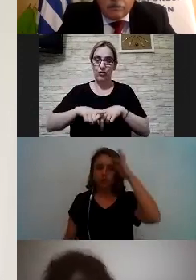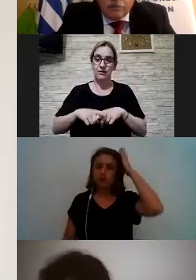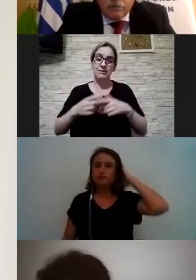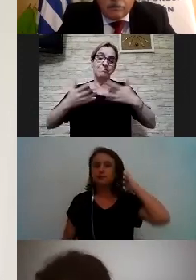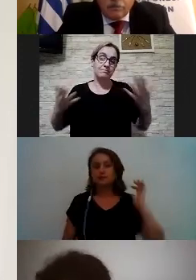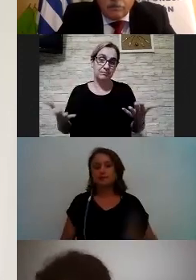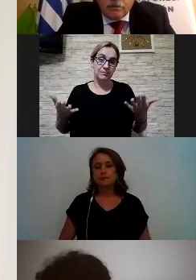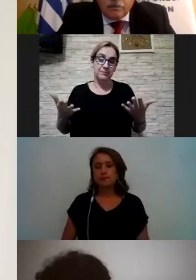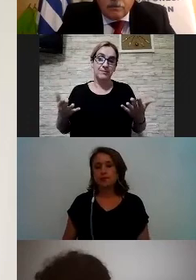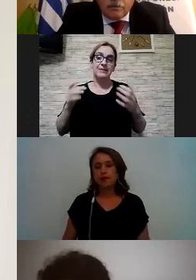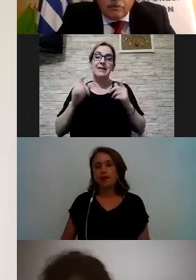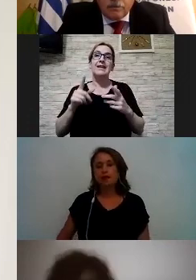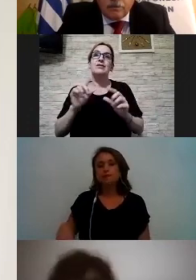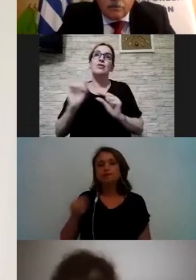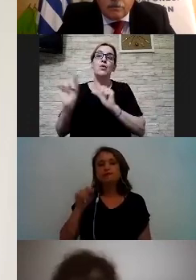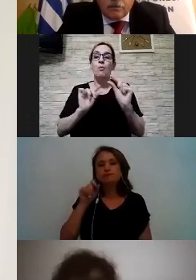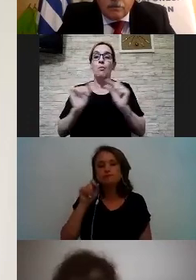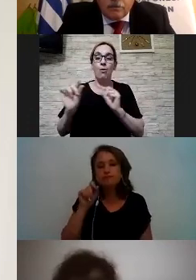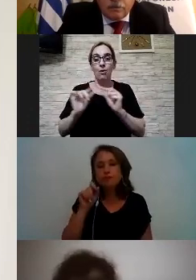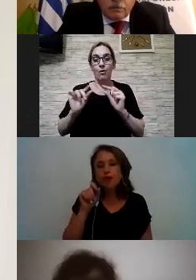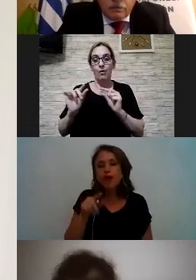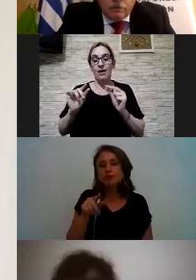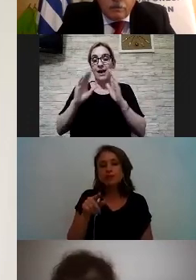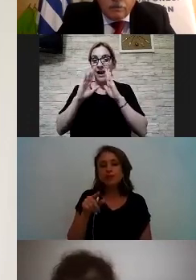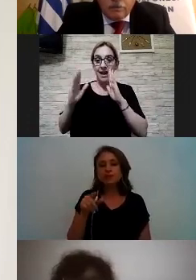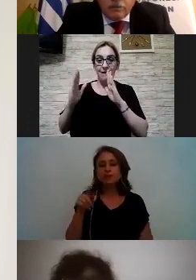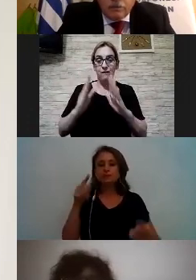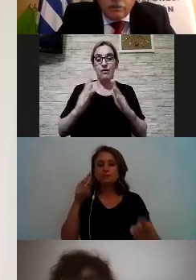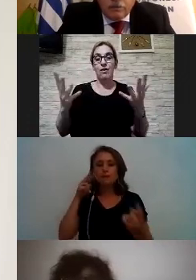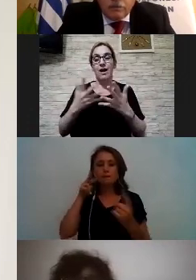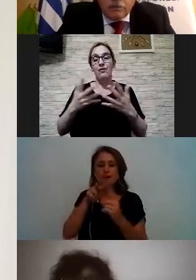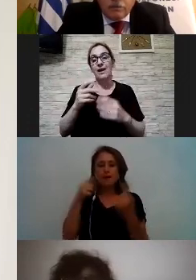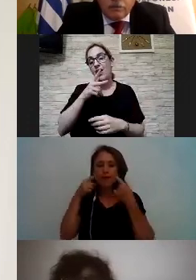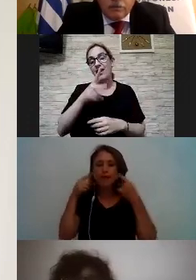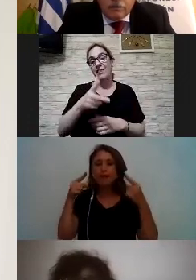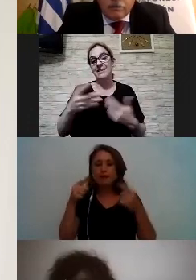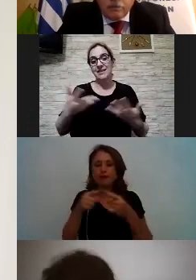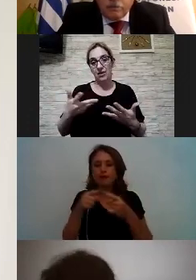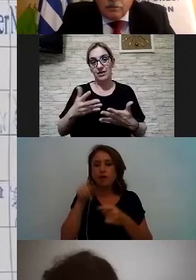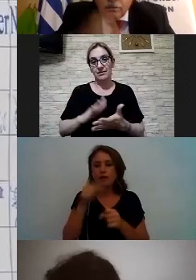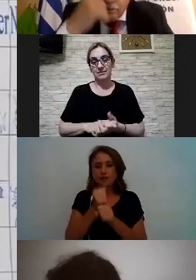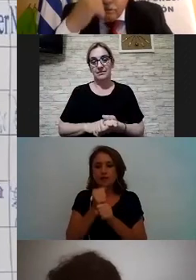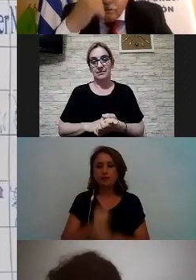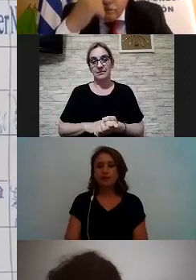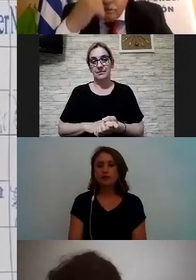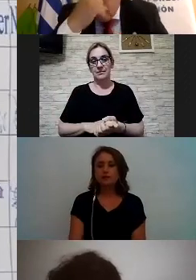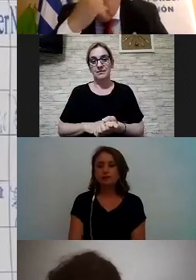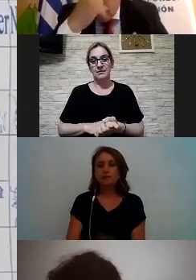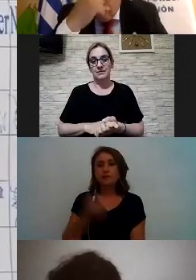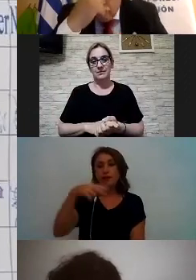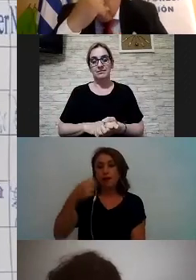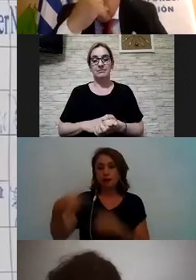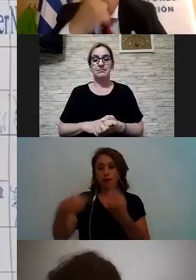ese es un poco el enfoque y el objetivo de este tema Ana continuación